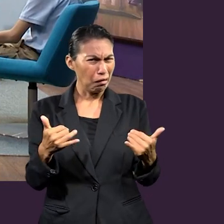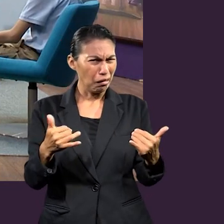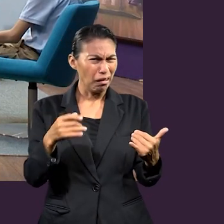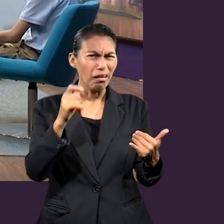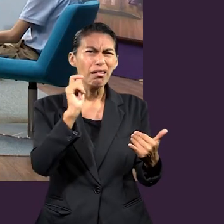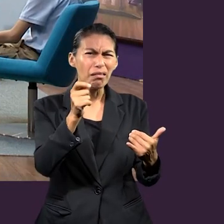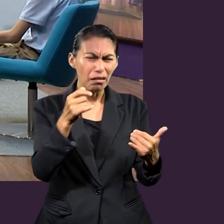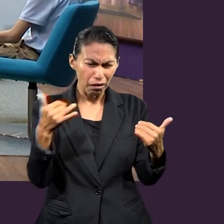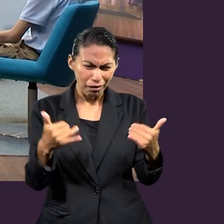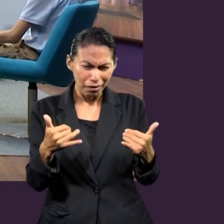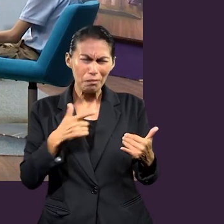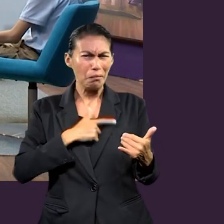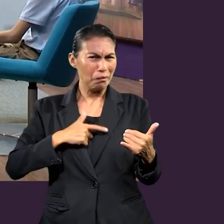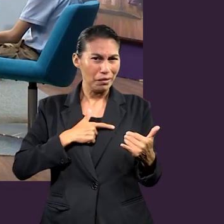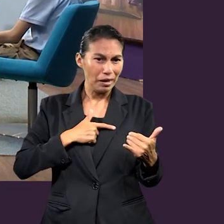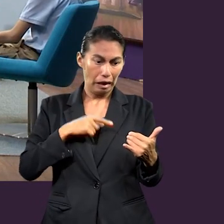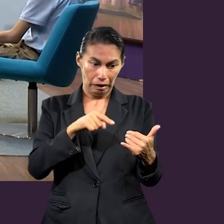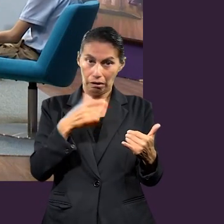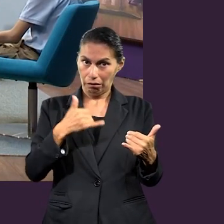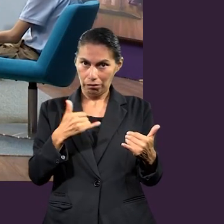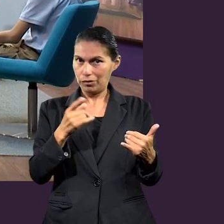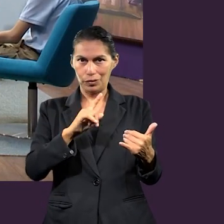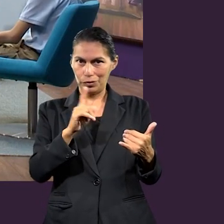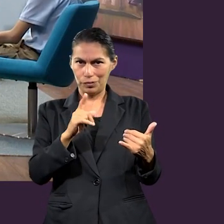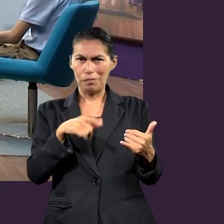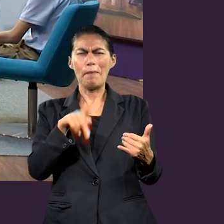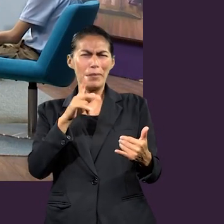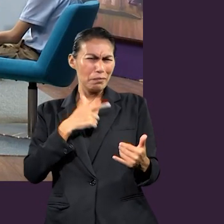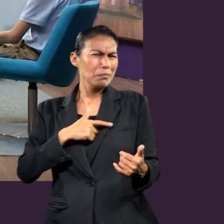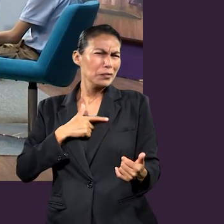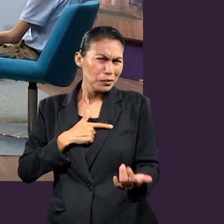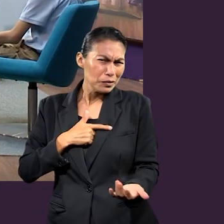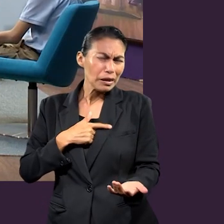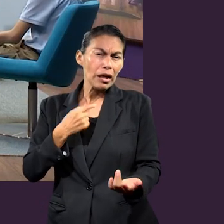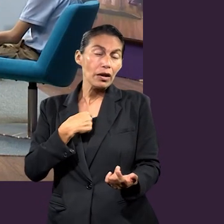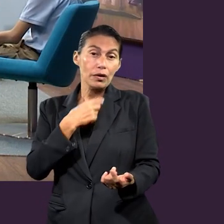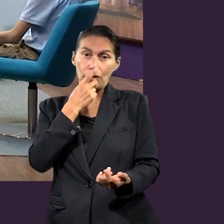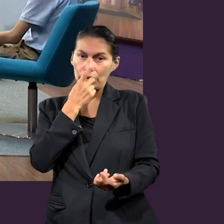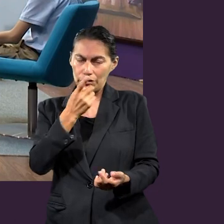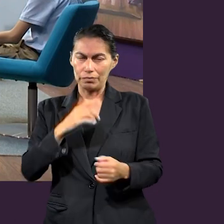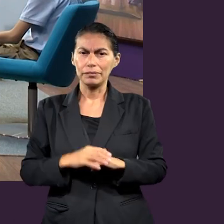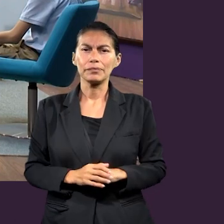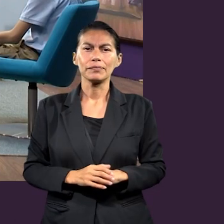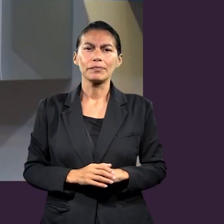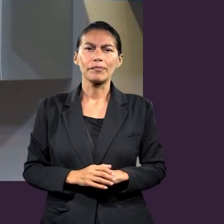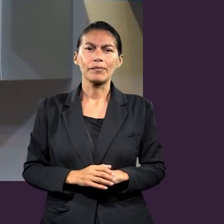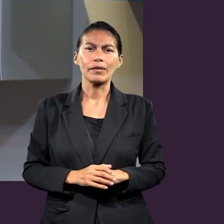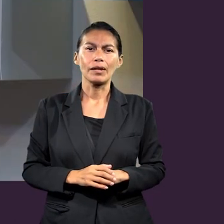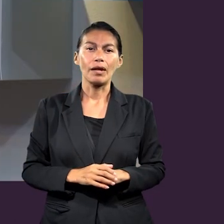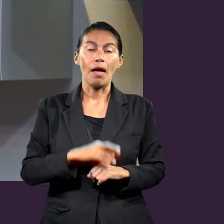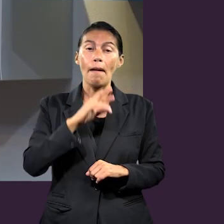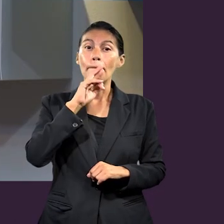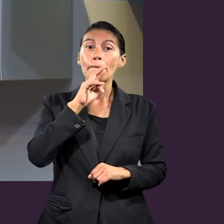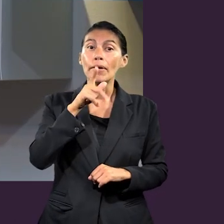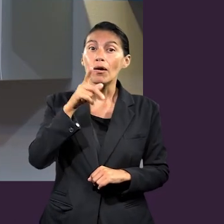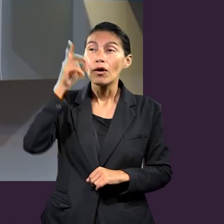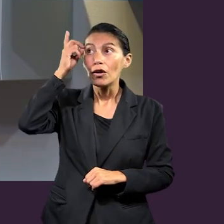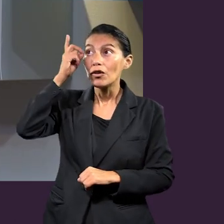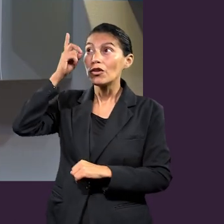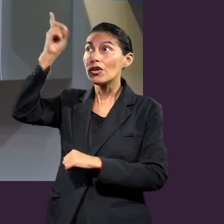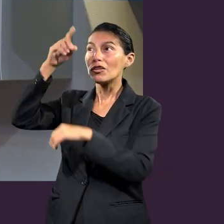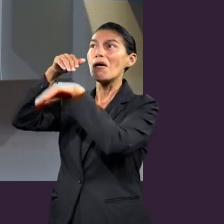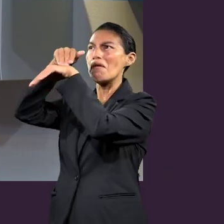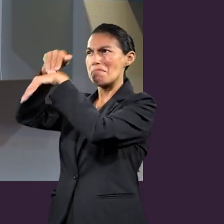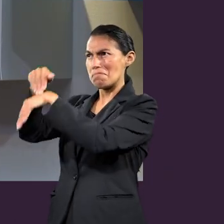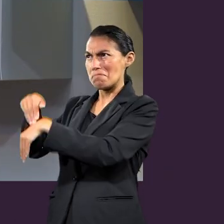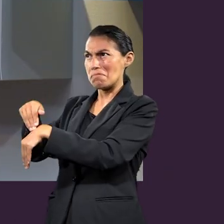Mencionaste desobediencia. Y me encanta eso. Bueno, no me encanta la desobediencia, pero sí